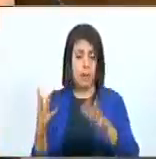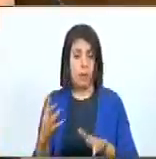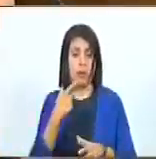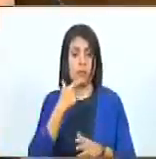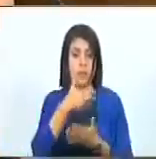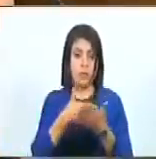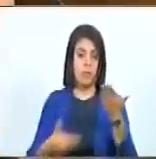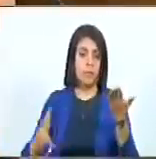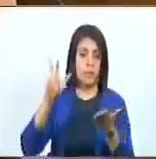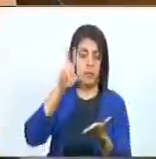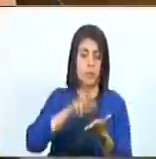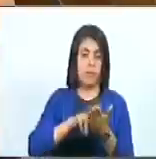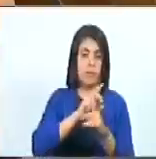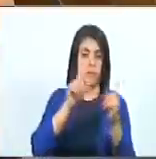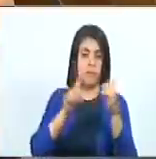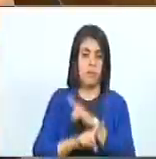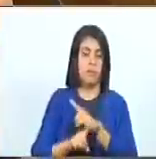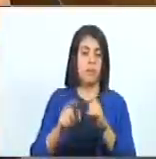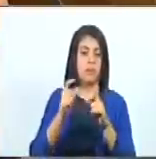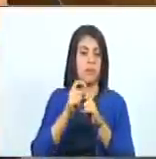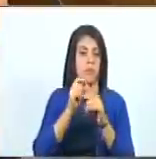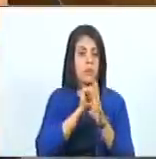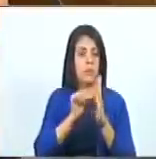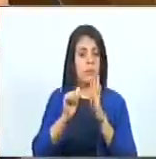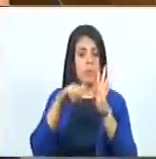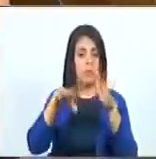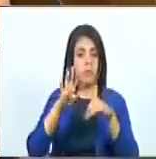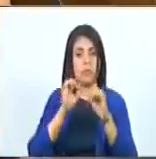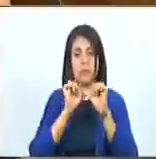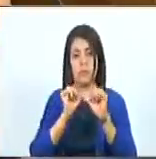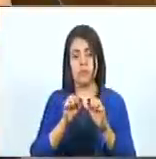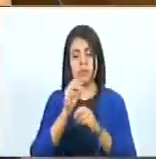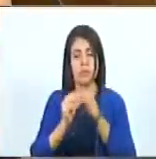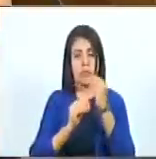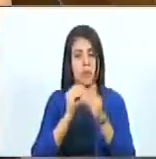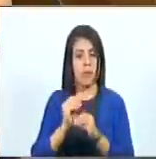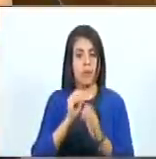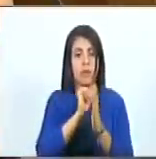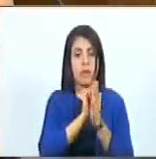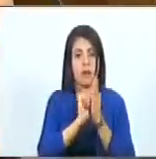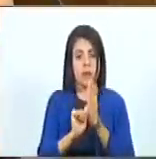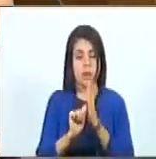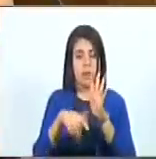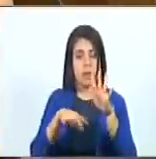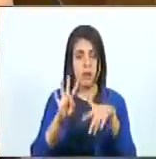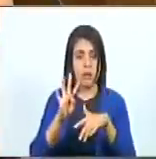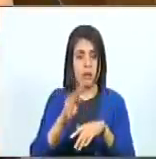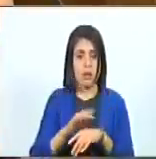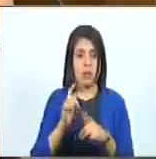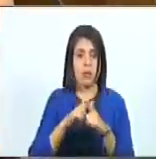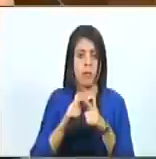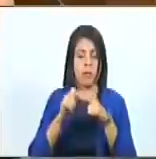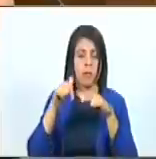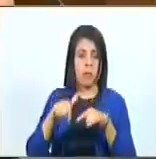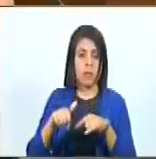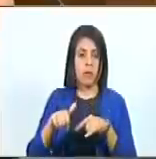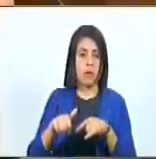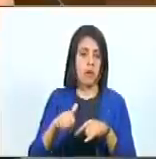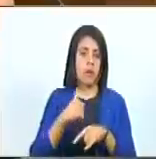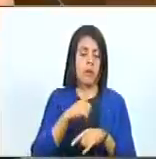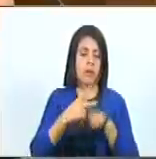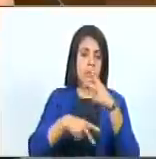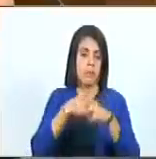propone aprobar con modificación el contenido del artículo catorce, quedando redactado de la siguiente manera. Artículo catorce, el